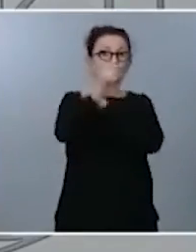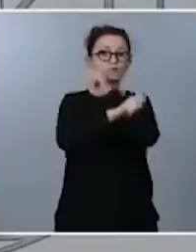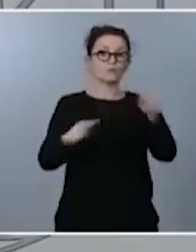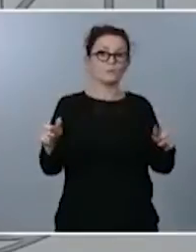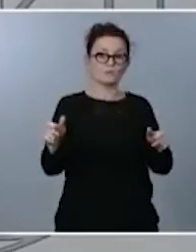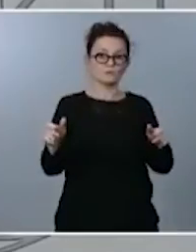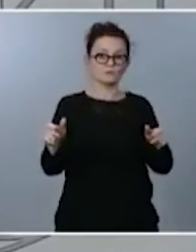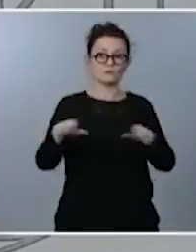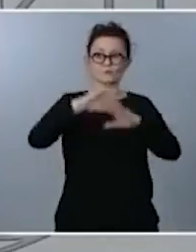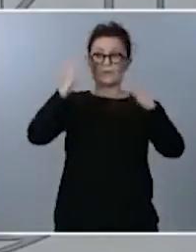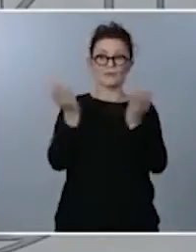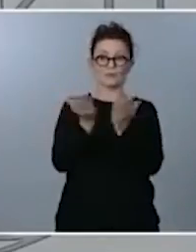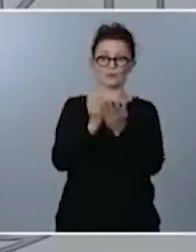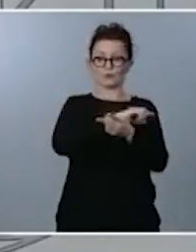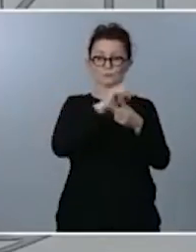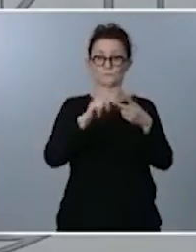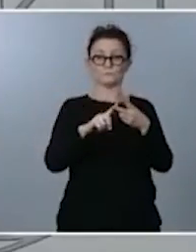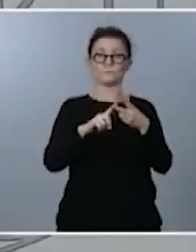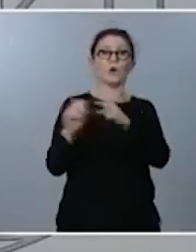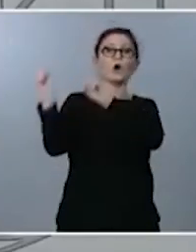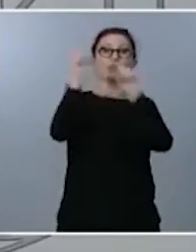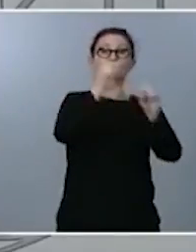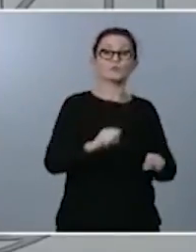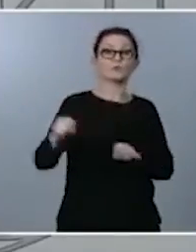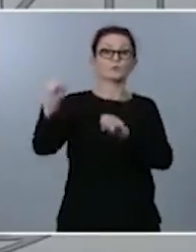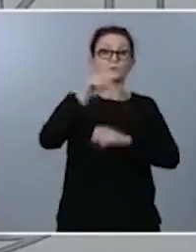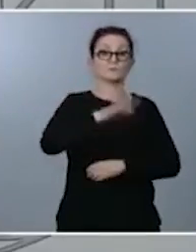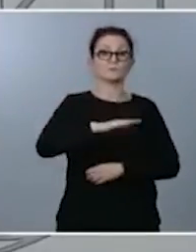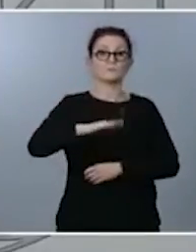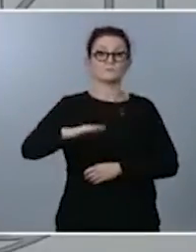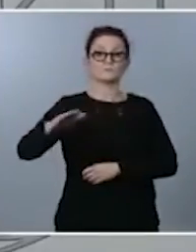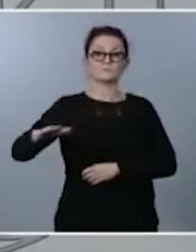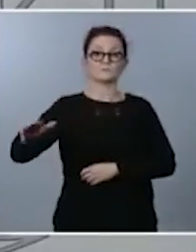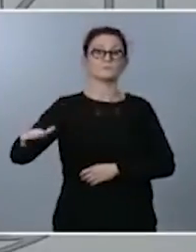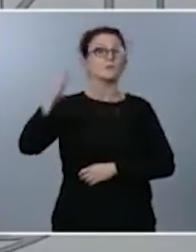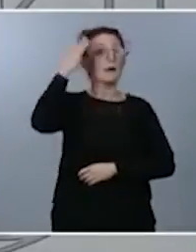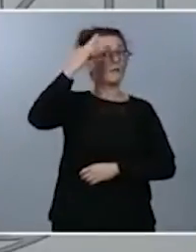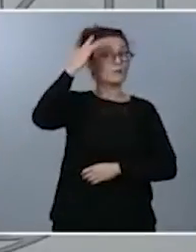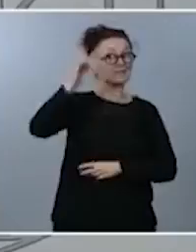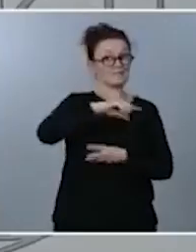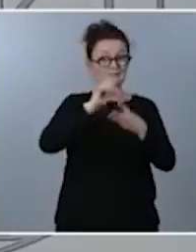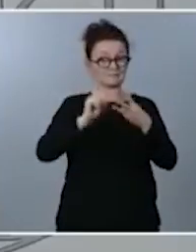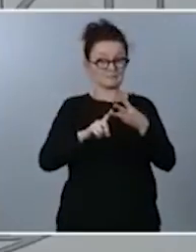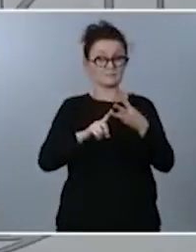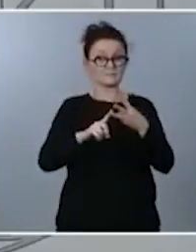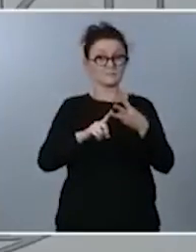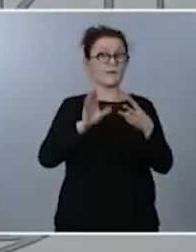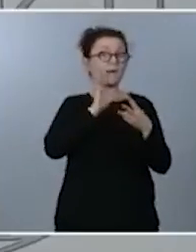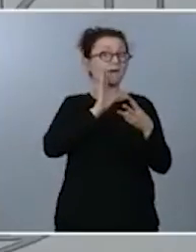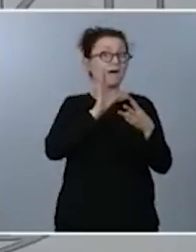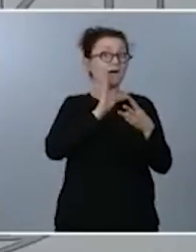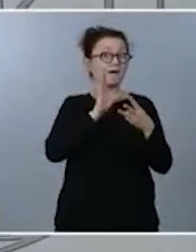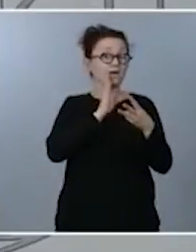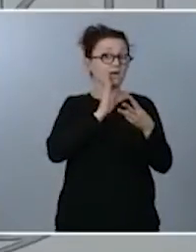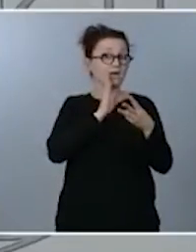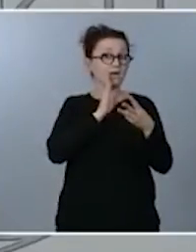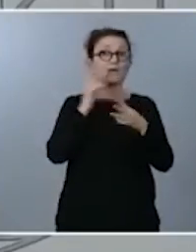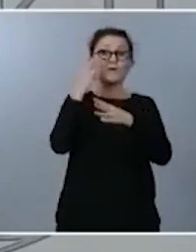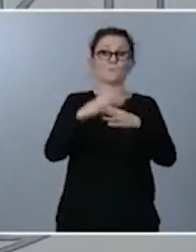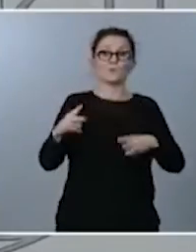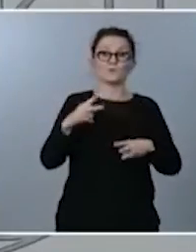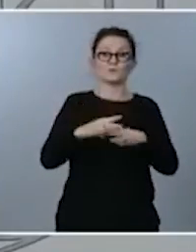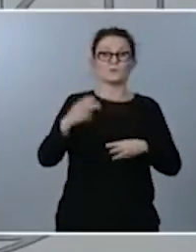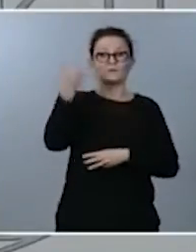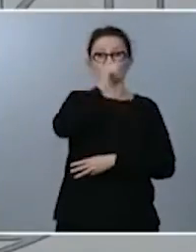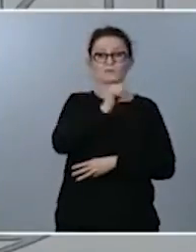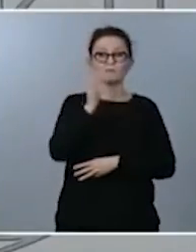va a haber un segundo de protección de la infancia y de la adolescencia y un tercero que es este que me refería de políticas de género en